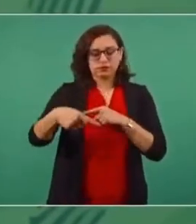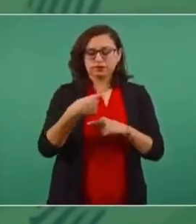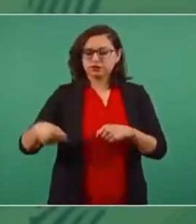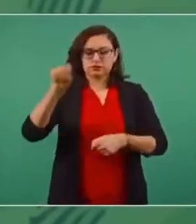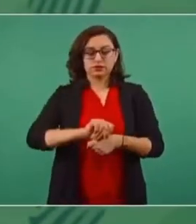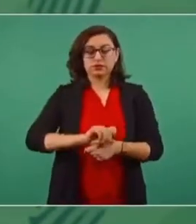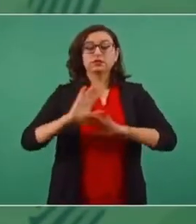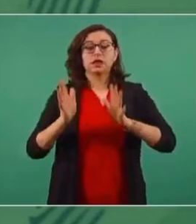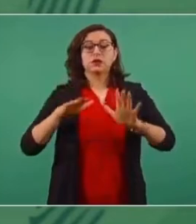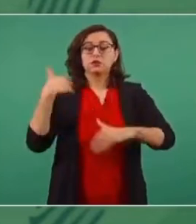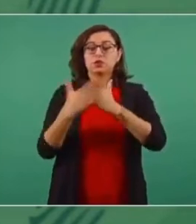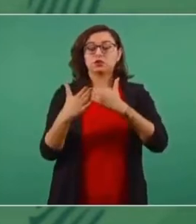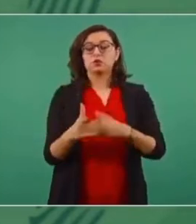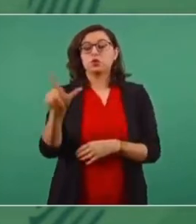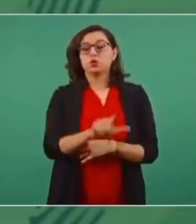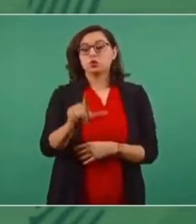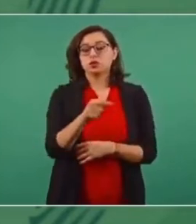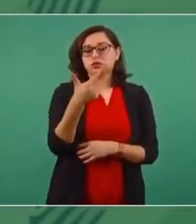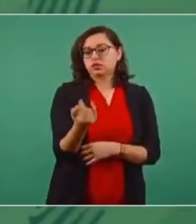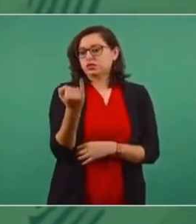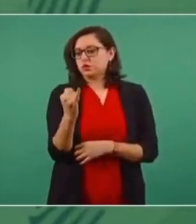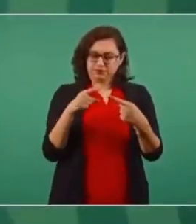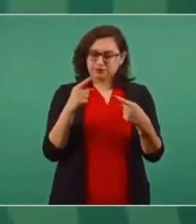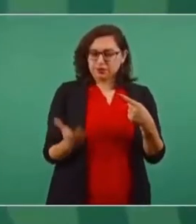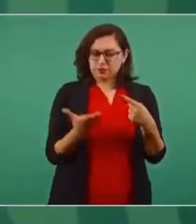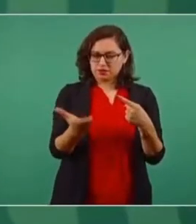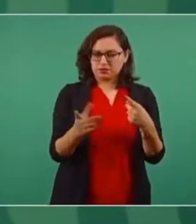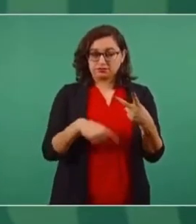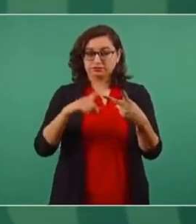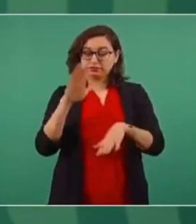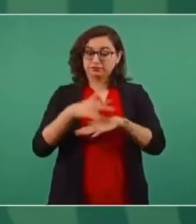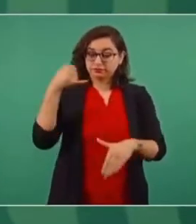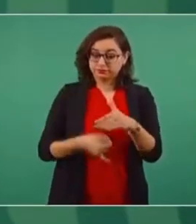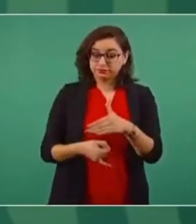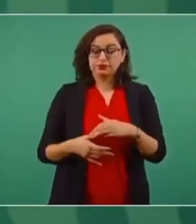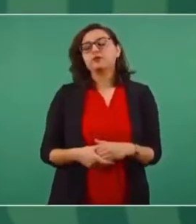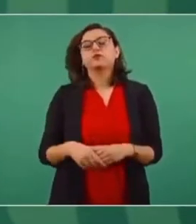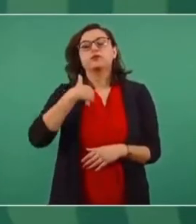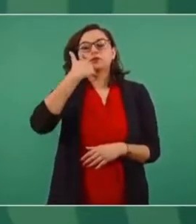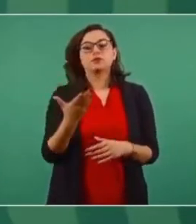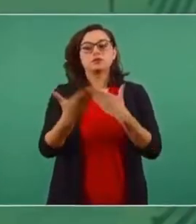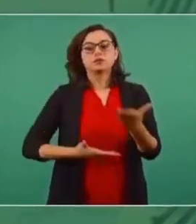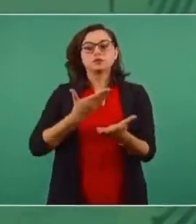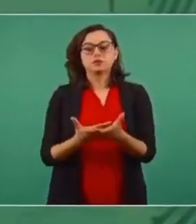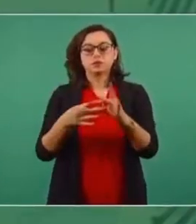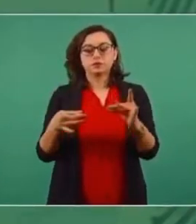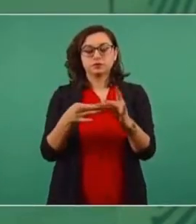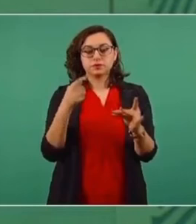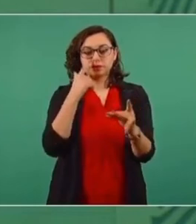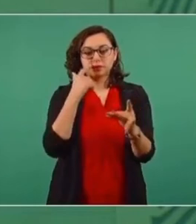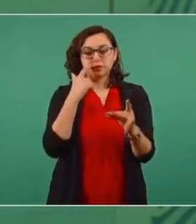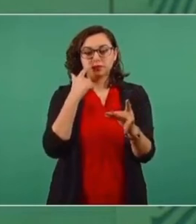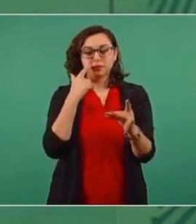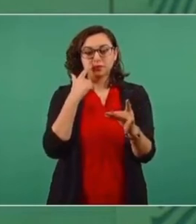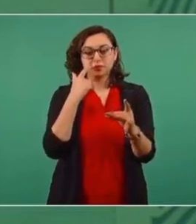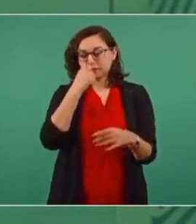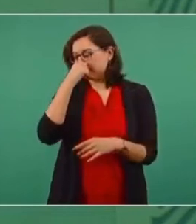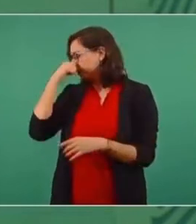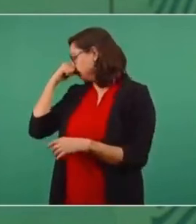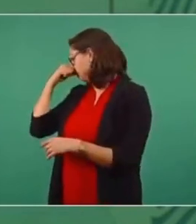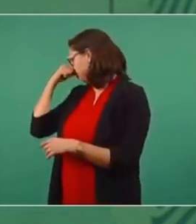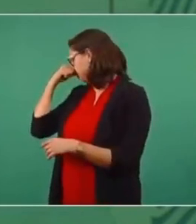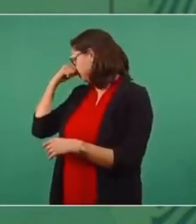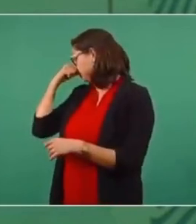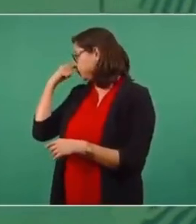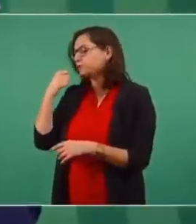ya el lunes, es todo. En el fondo, lo que quiero plantear es que debemos